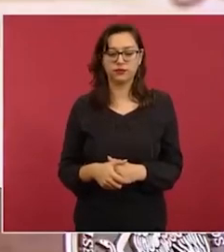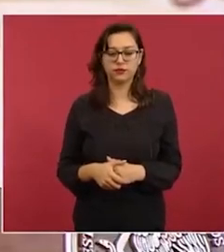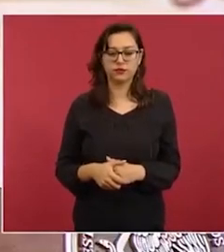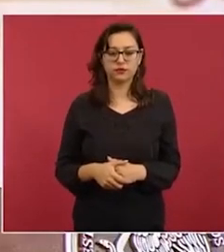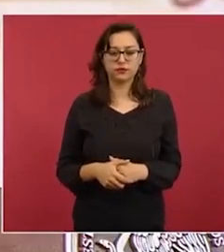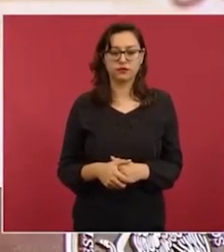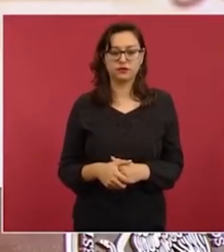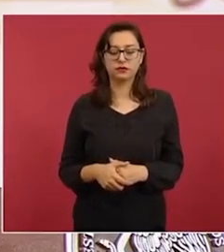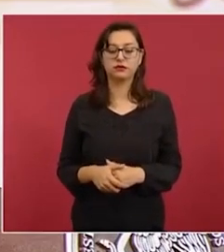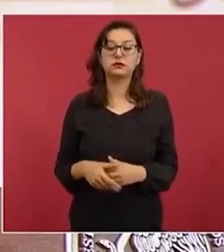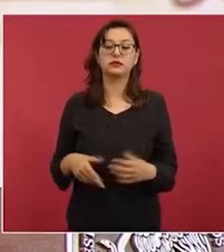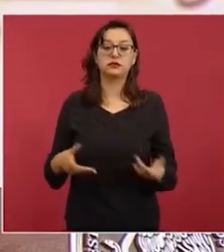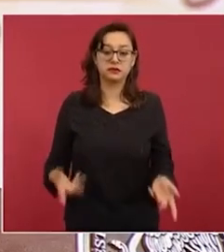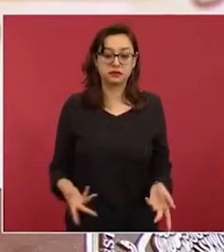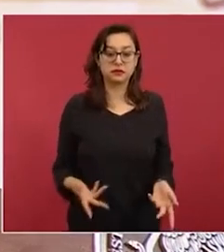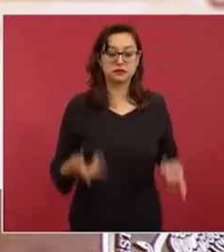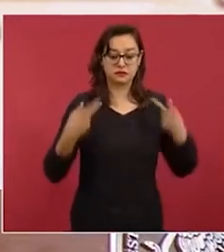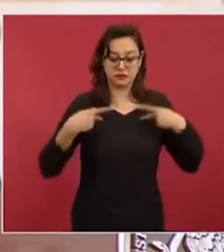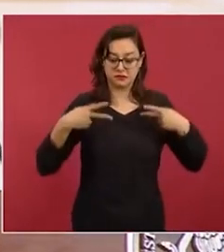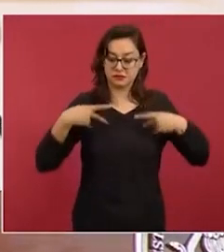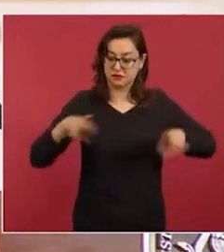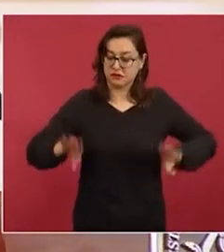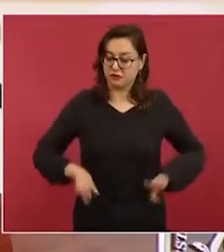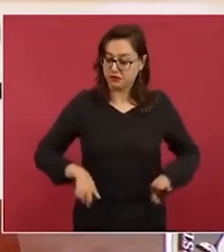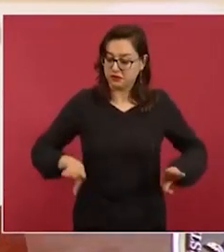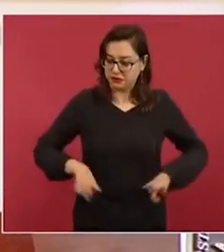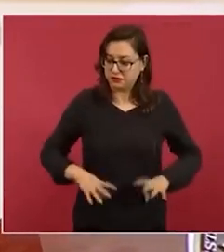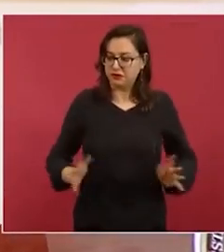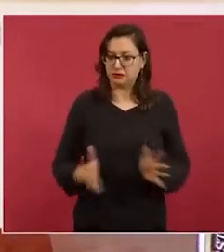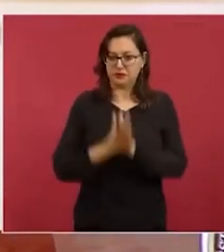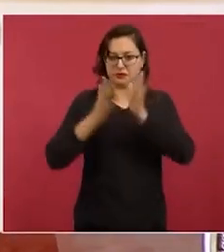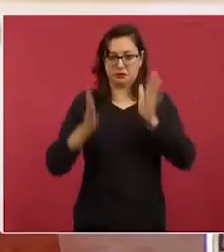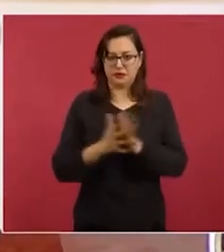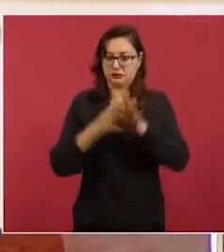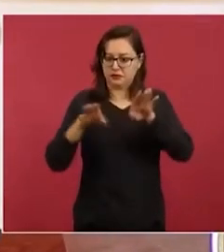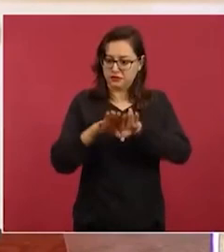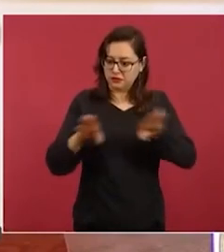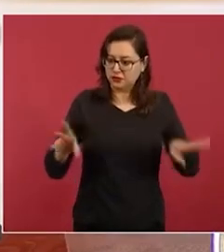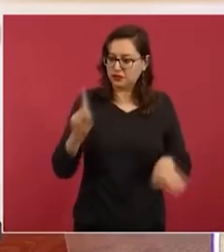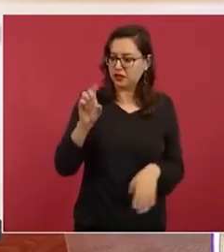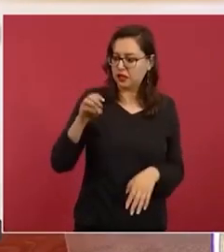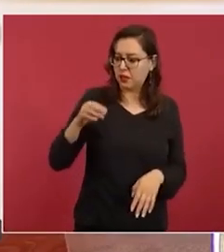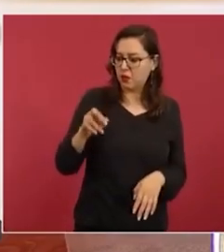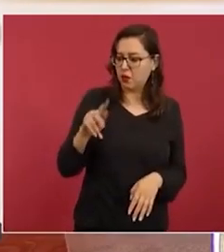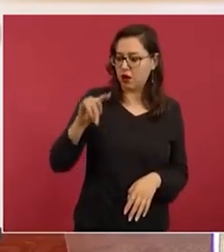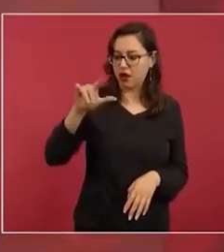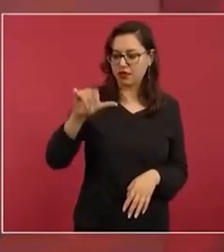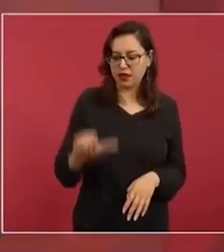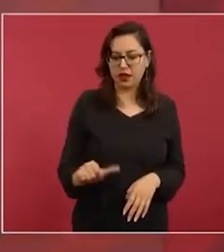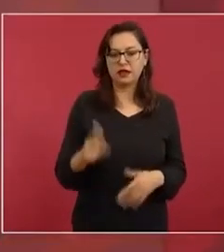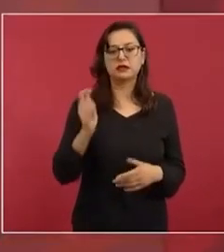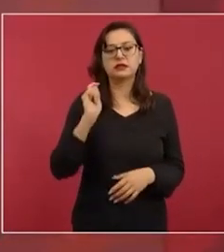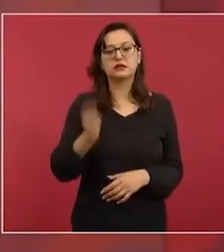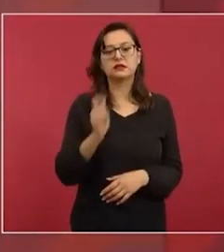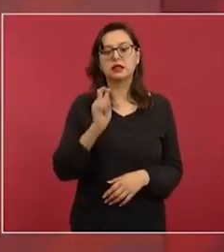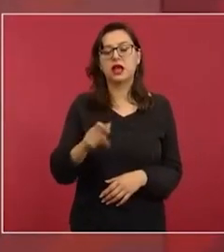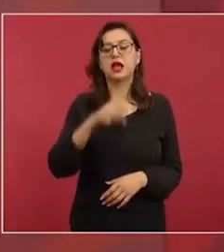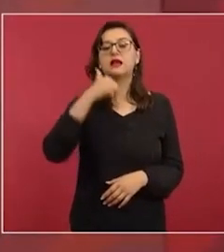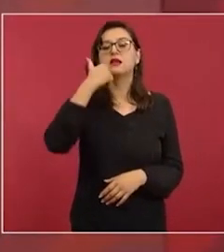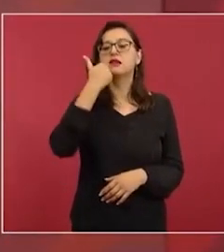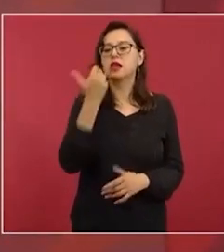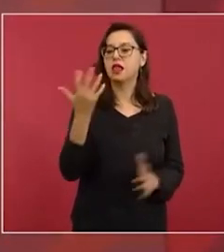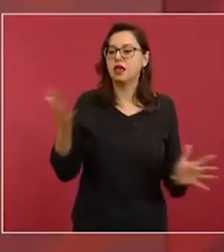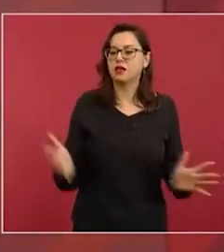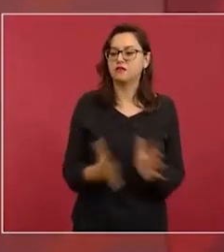Un buen demócrata es el que quiere establecer la democracia como